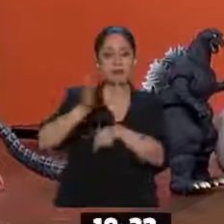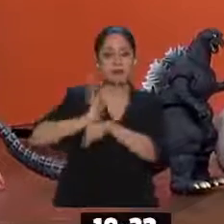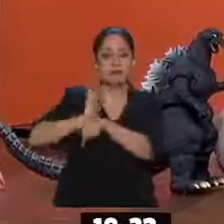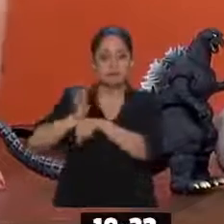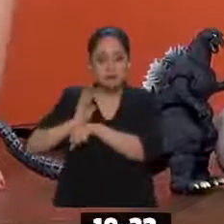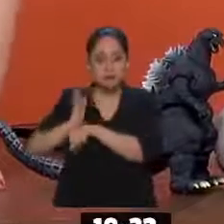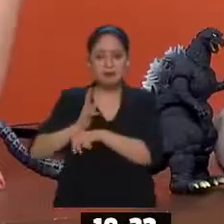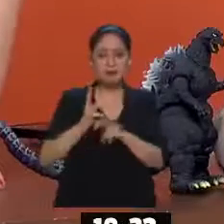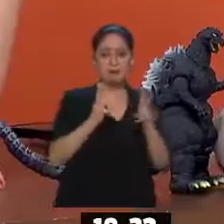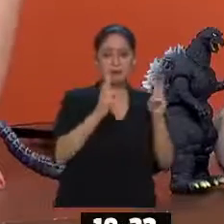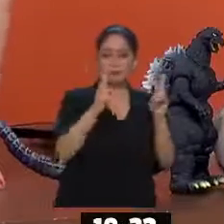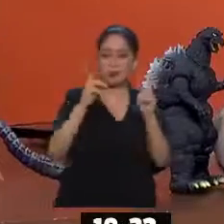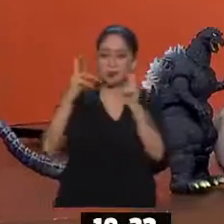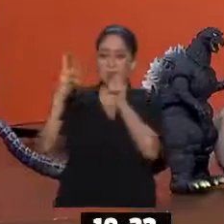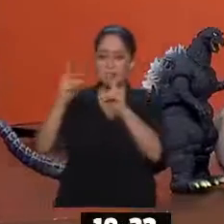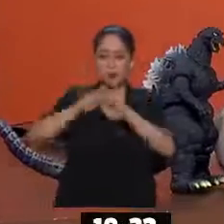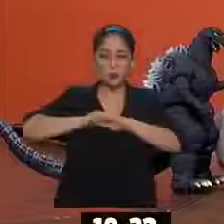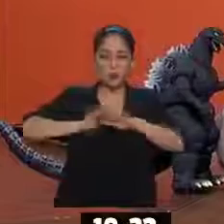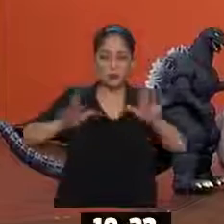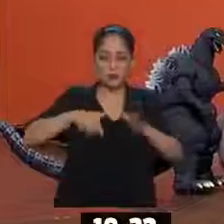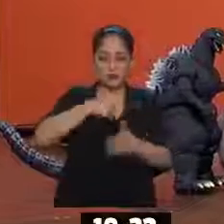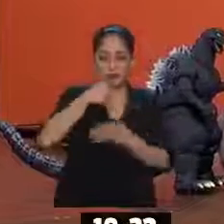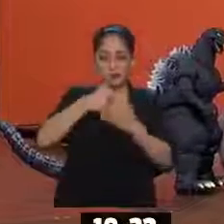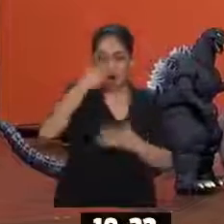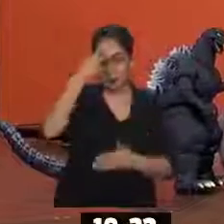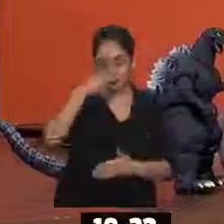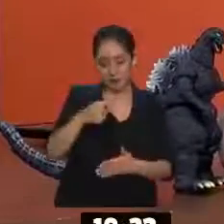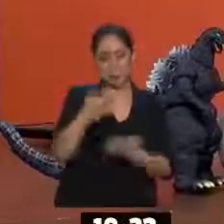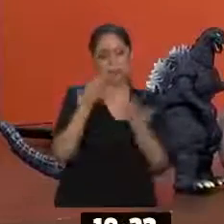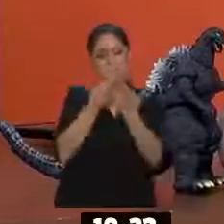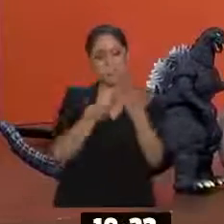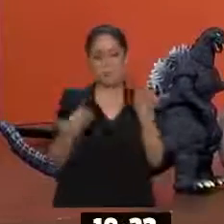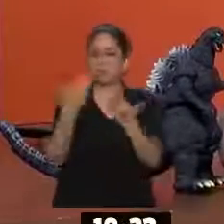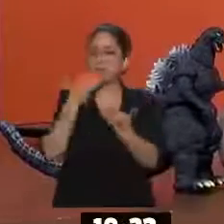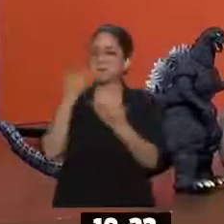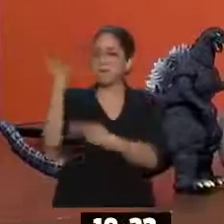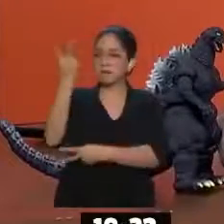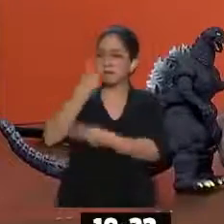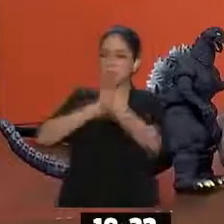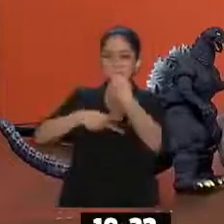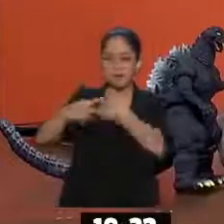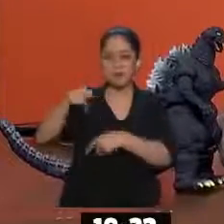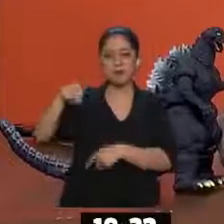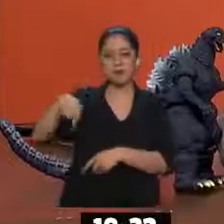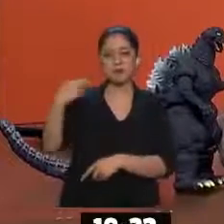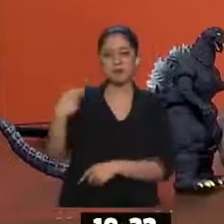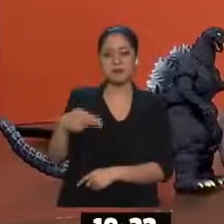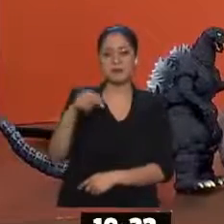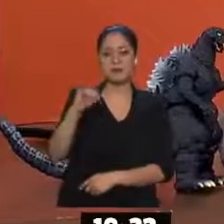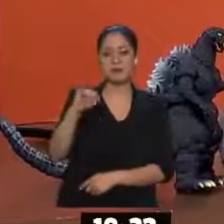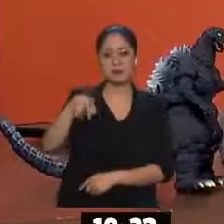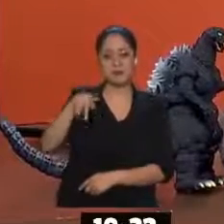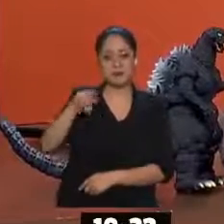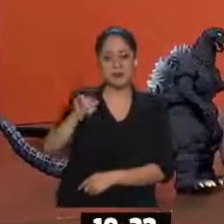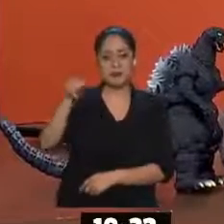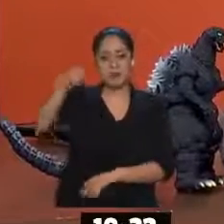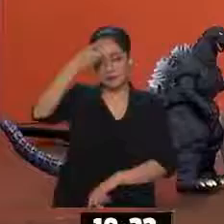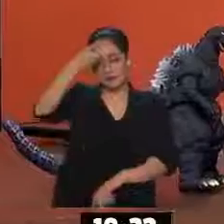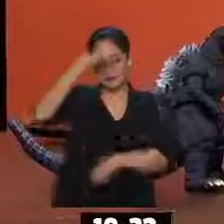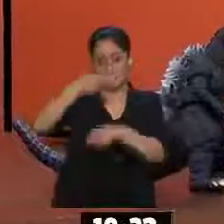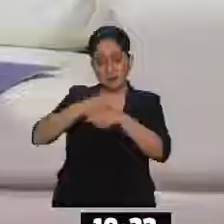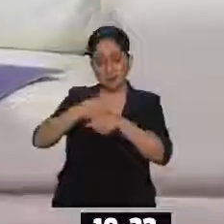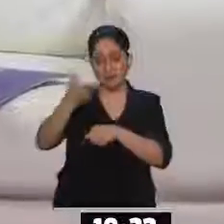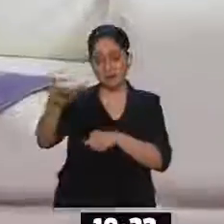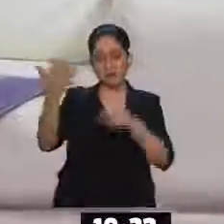llegó, ya está aquí. De la CLMX. Sí, señor. Recibamos con fuerte aplauso a Inti Cordera, director general del Festival.